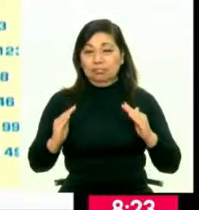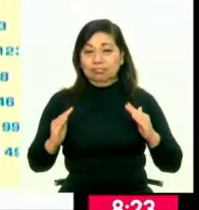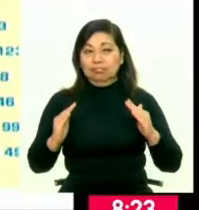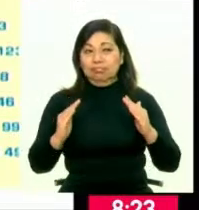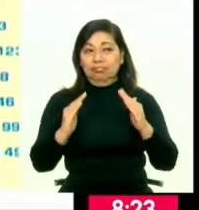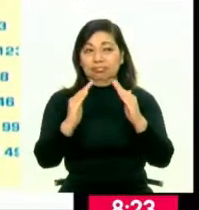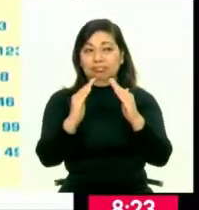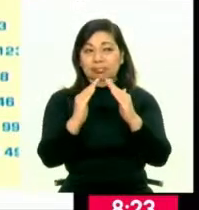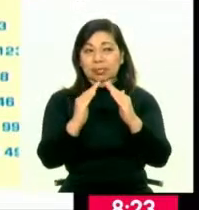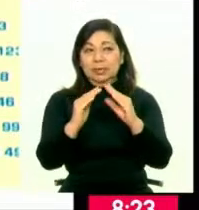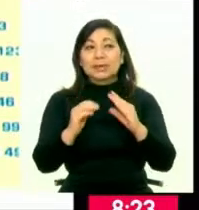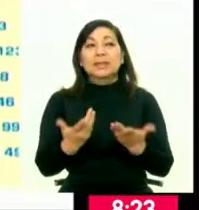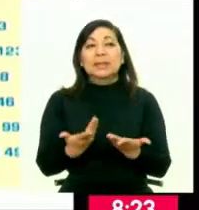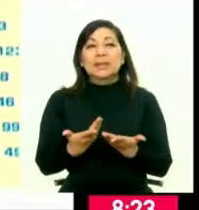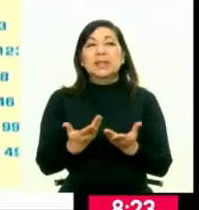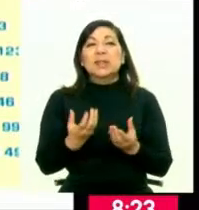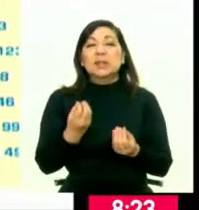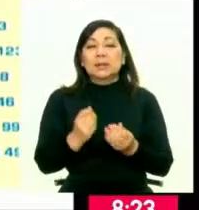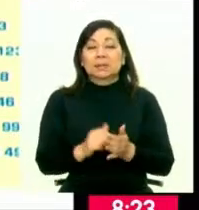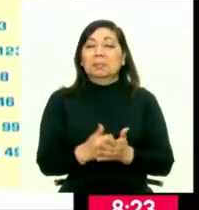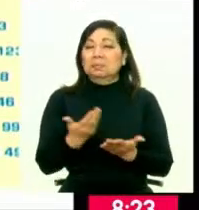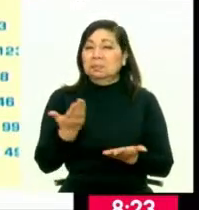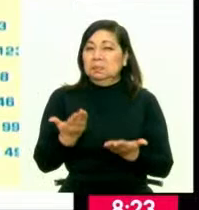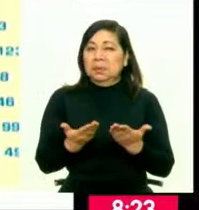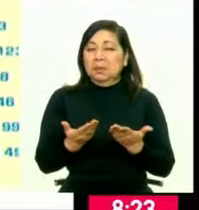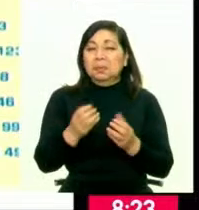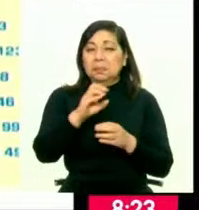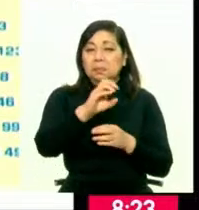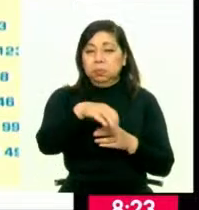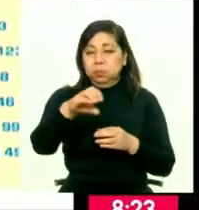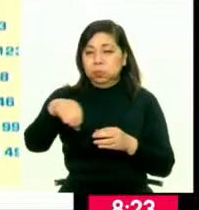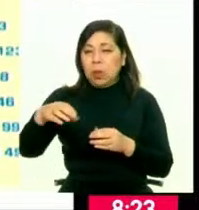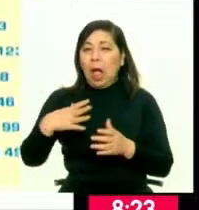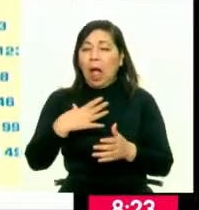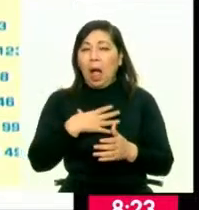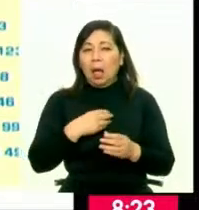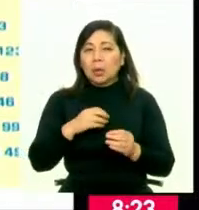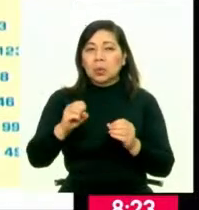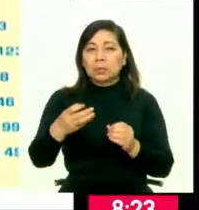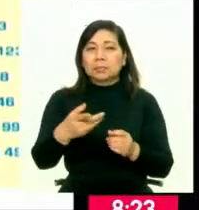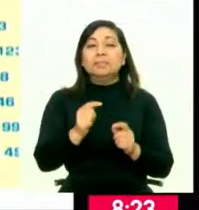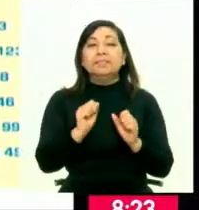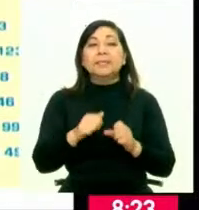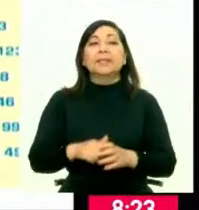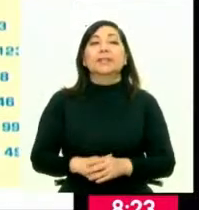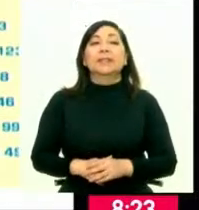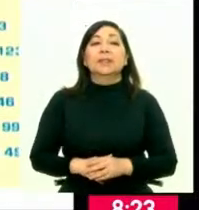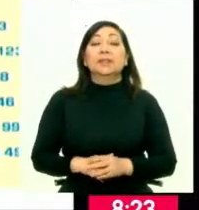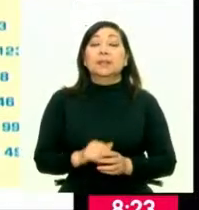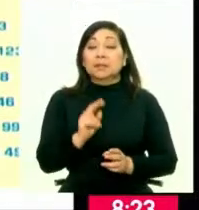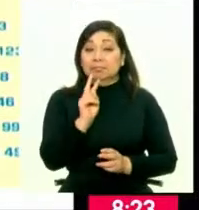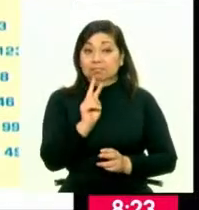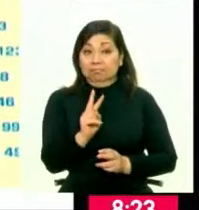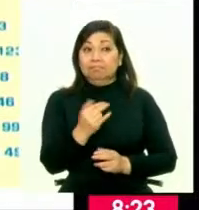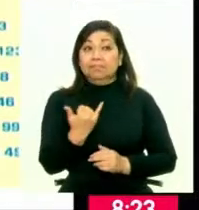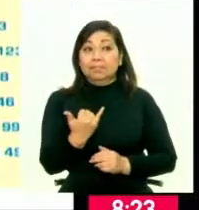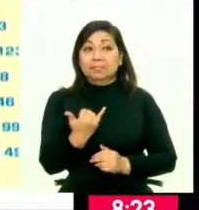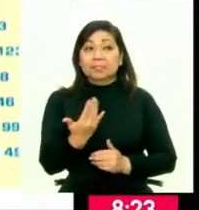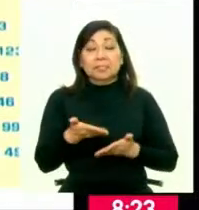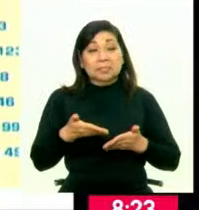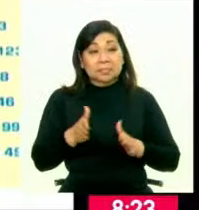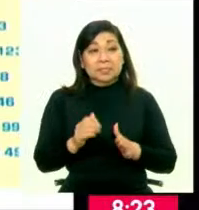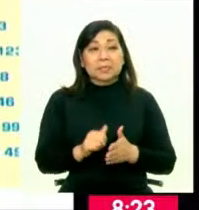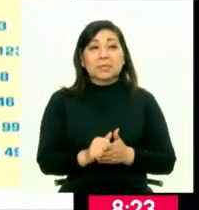población, ¿no? Y cómo están más o menos distribuidos por grupos de edades. Efectivamente. Y como podemos apreciar, los